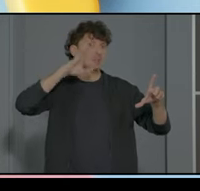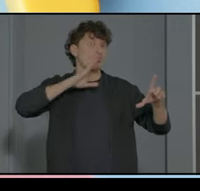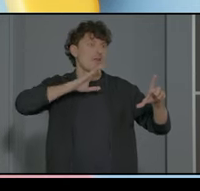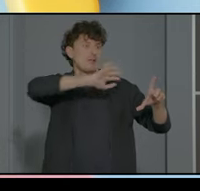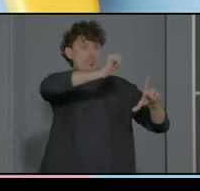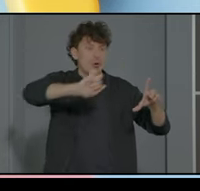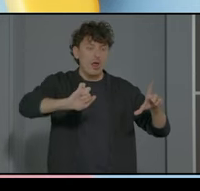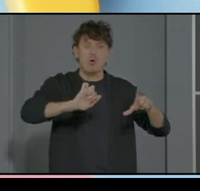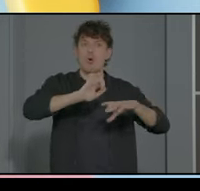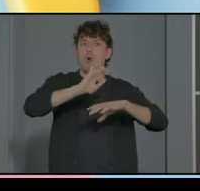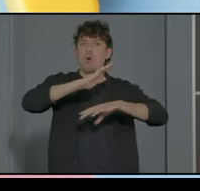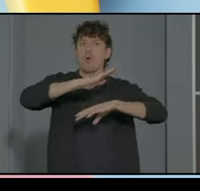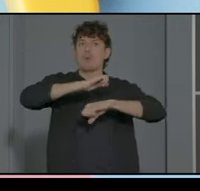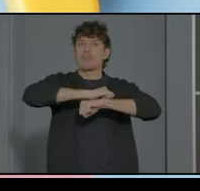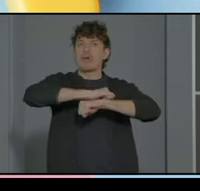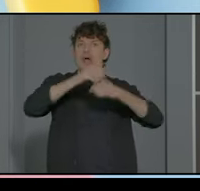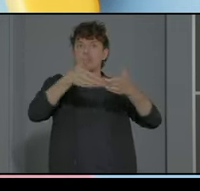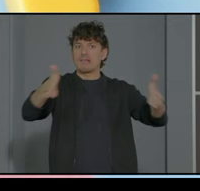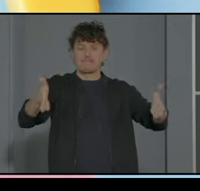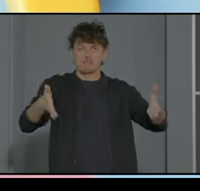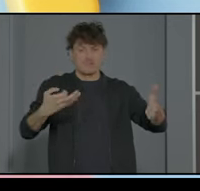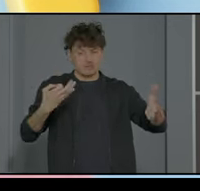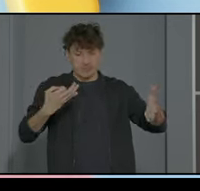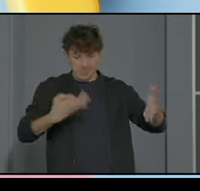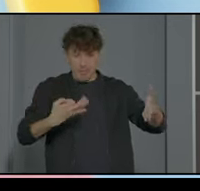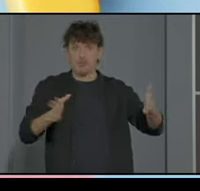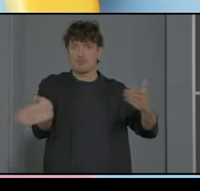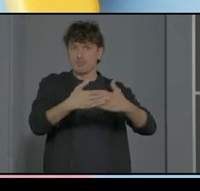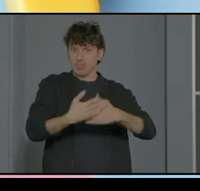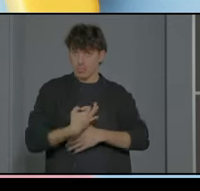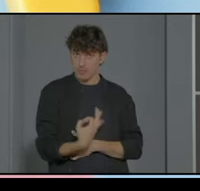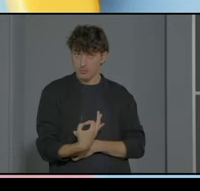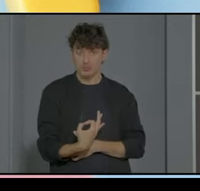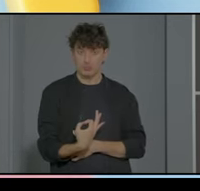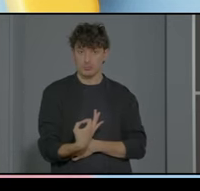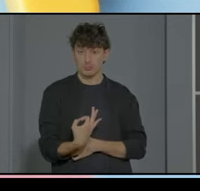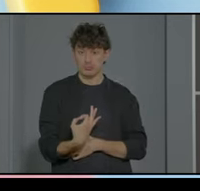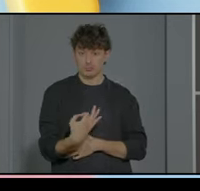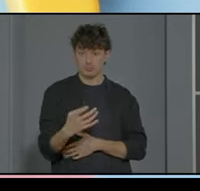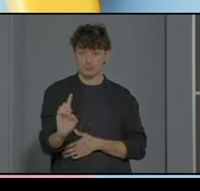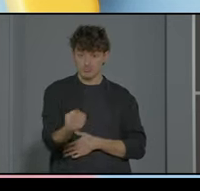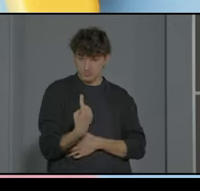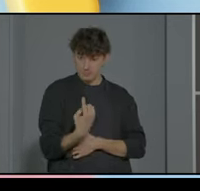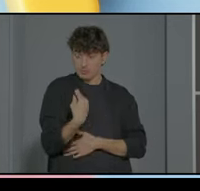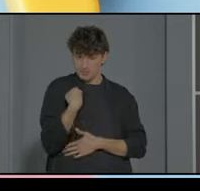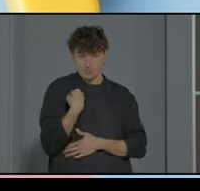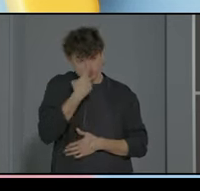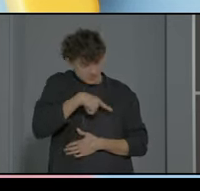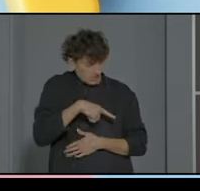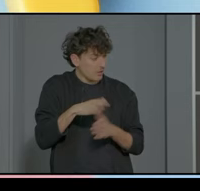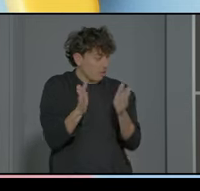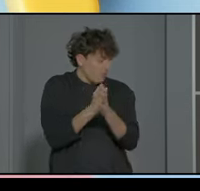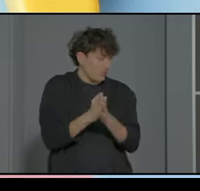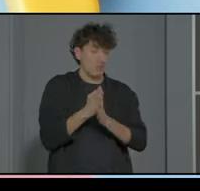está abierta la está cerrada el tipo de cosas ellos te preguntan y bueno es una manera de sé que esa persona tiene dificultades sé que